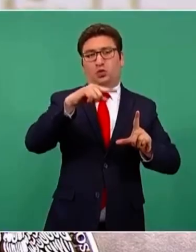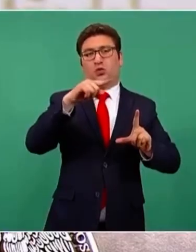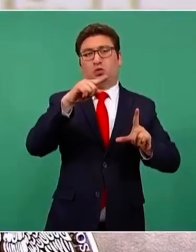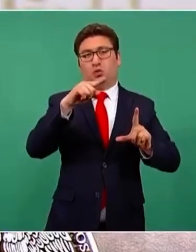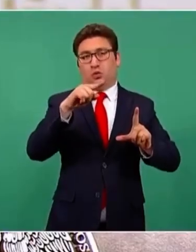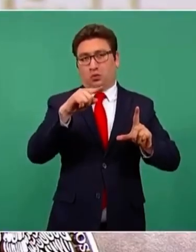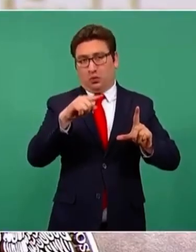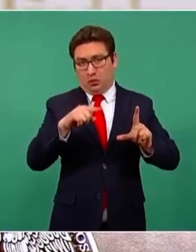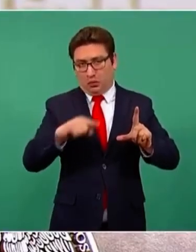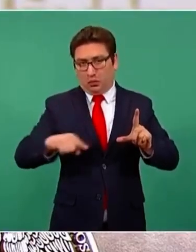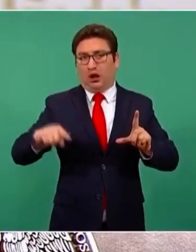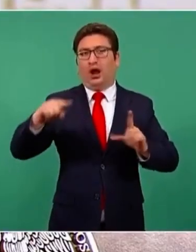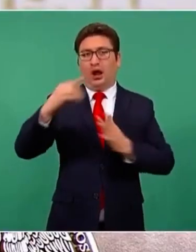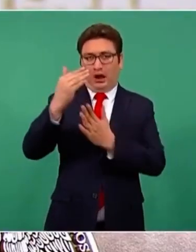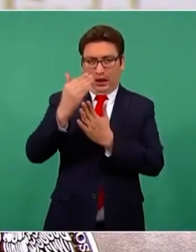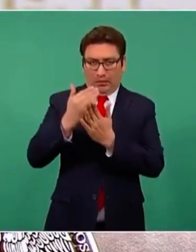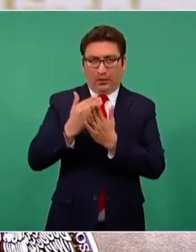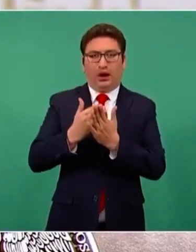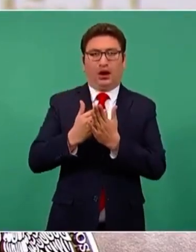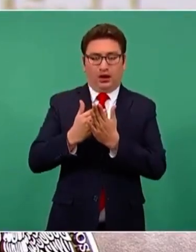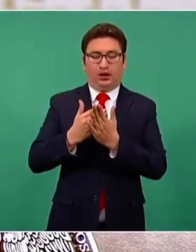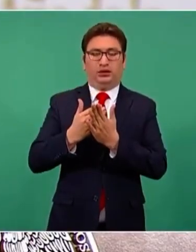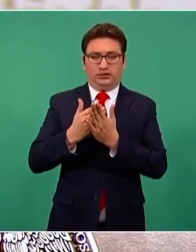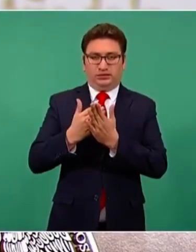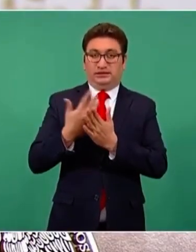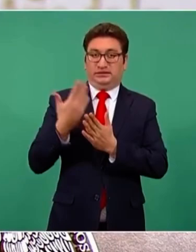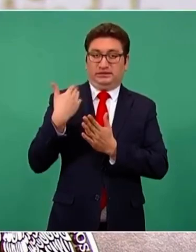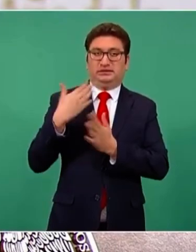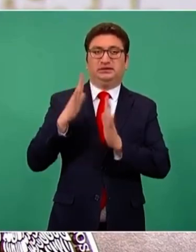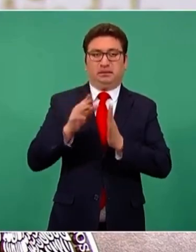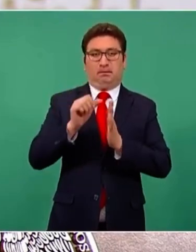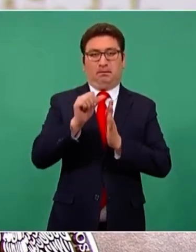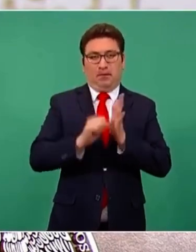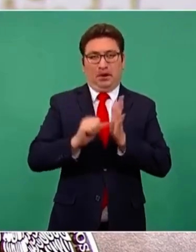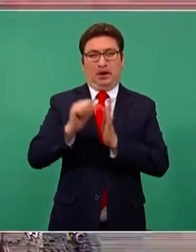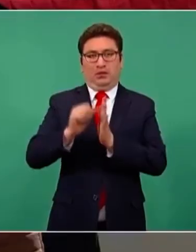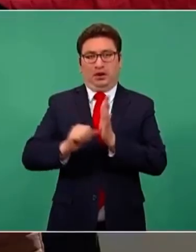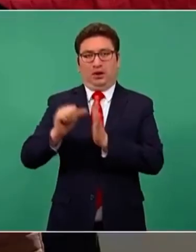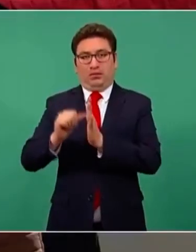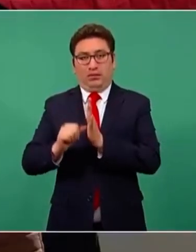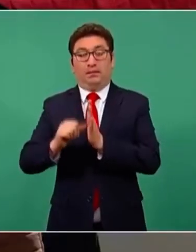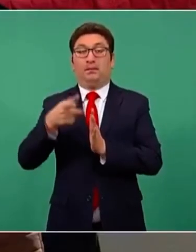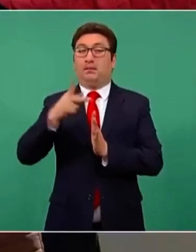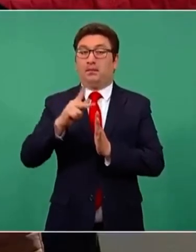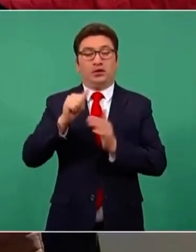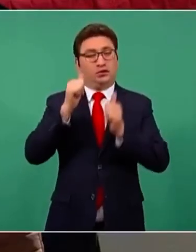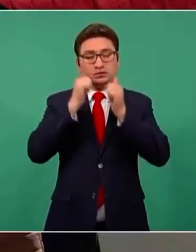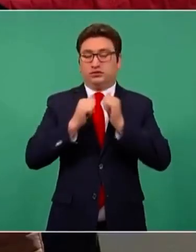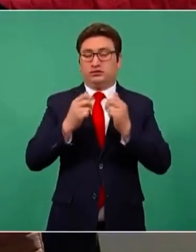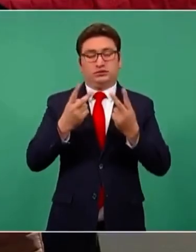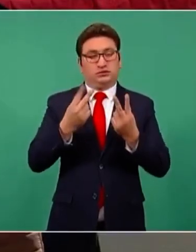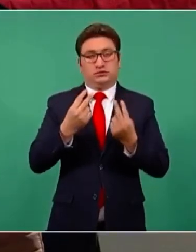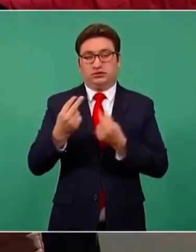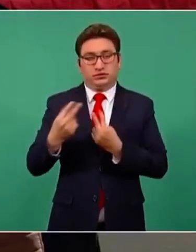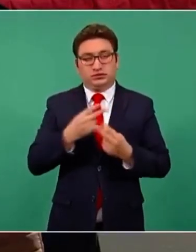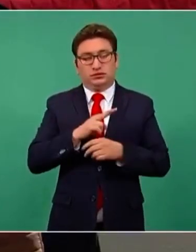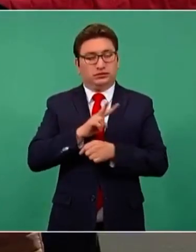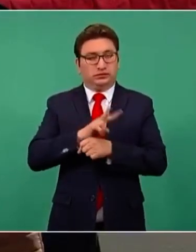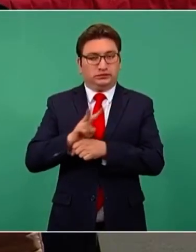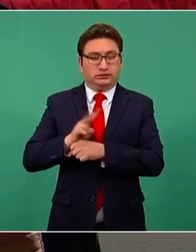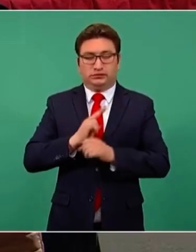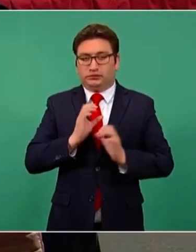ha sido sostenida ya por varios meses, pero, desde luego, siempre estamos vigilando el